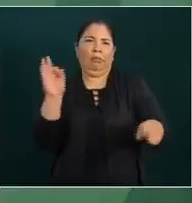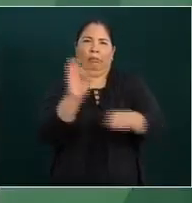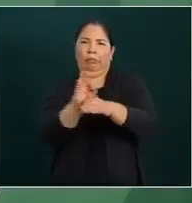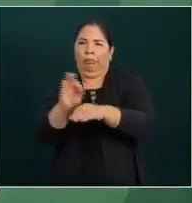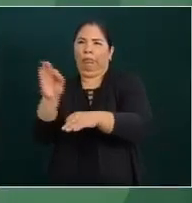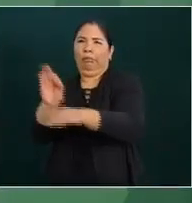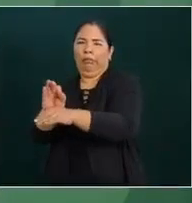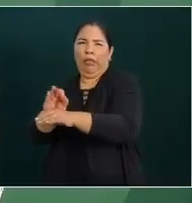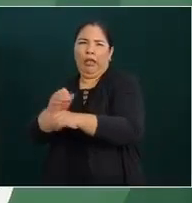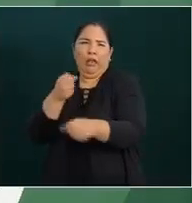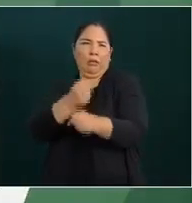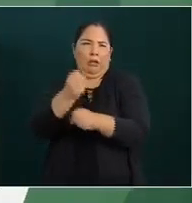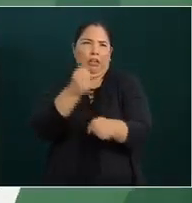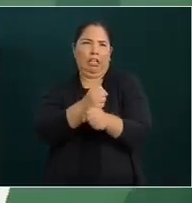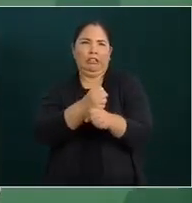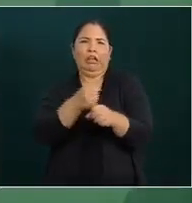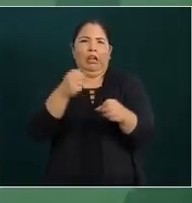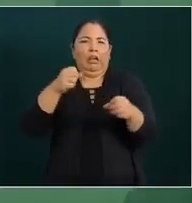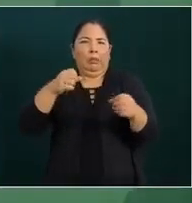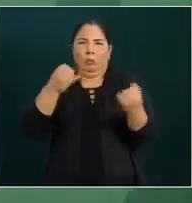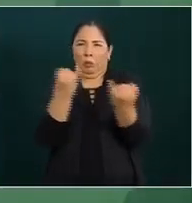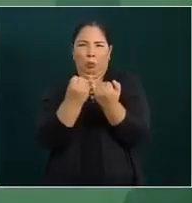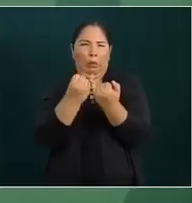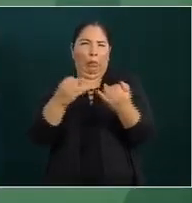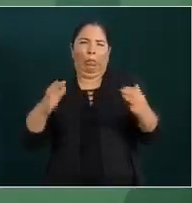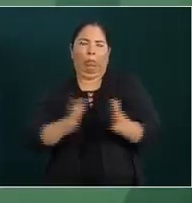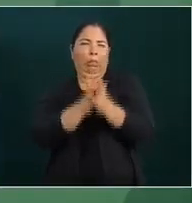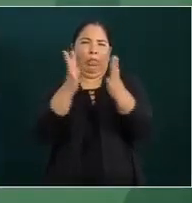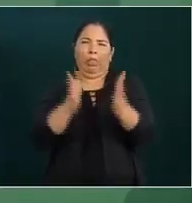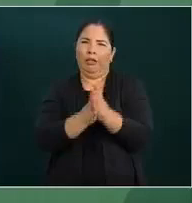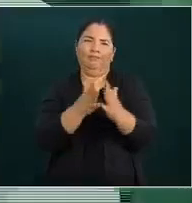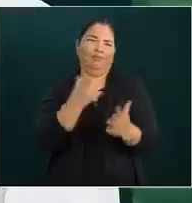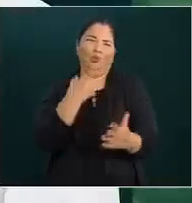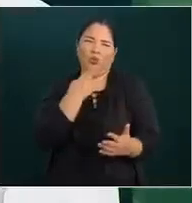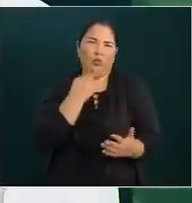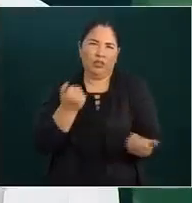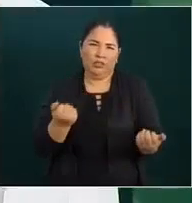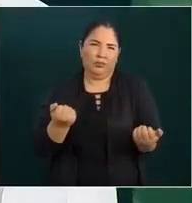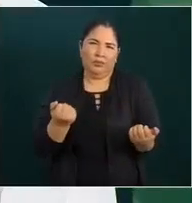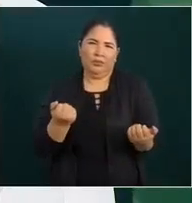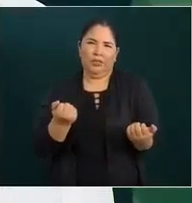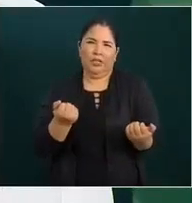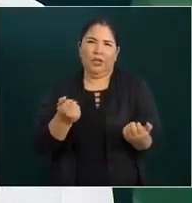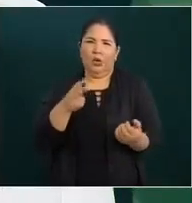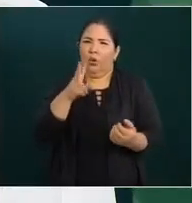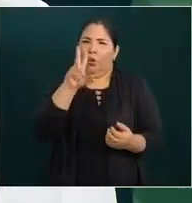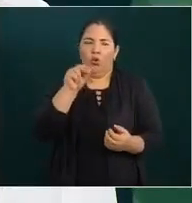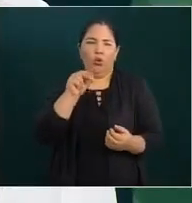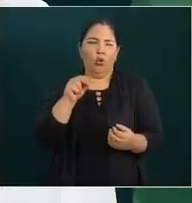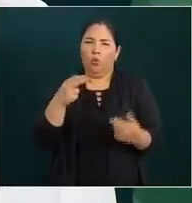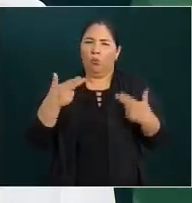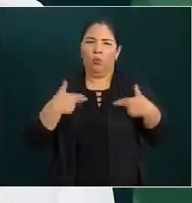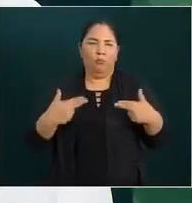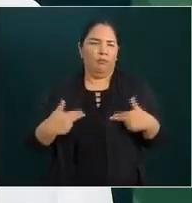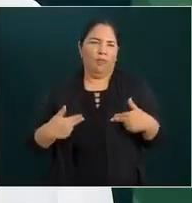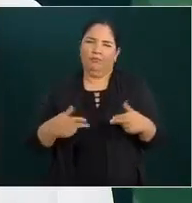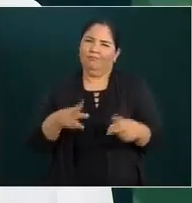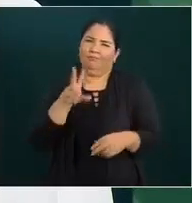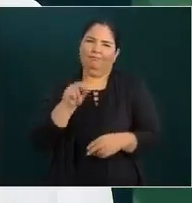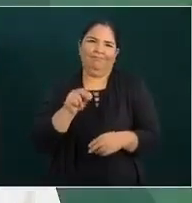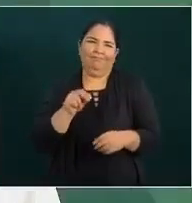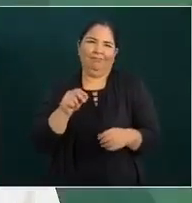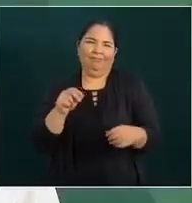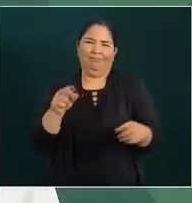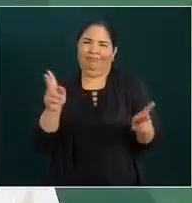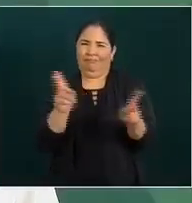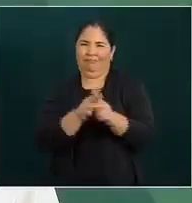violencia. No se puede. Y no funciona. Y no es humano enfrentar el mal